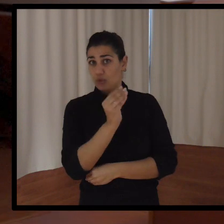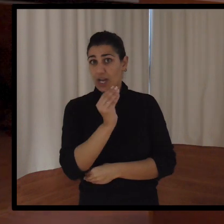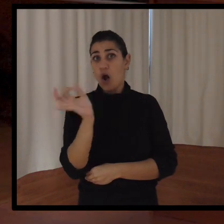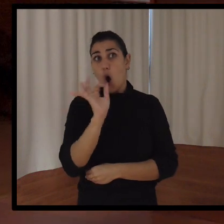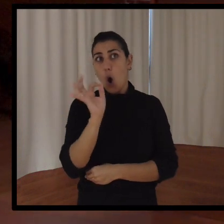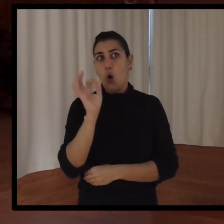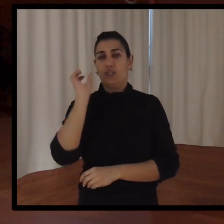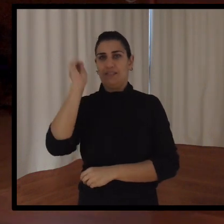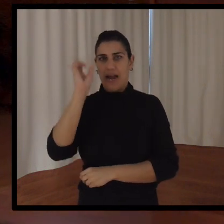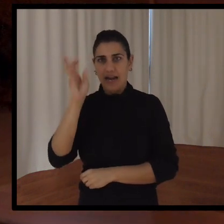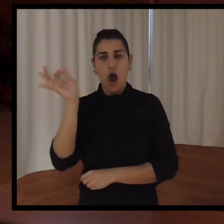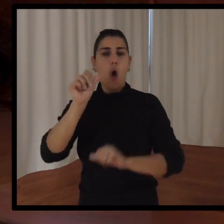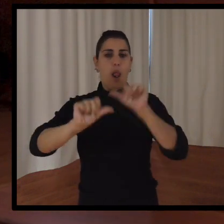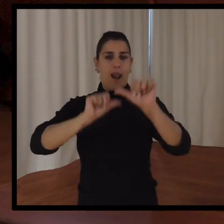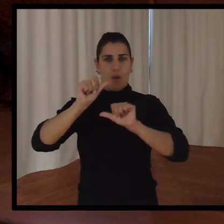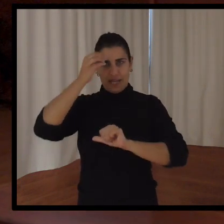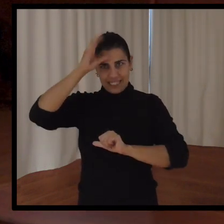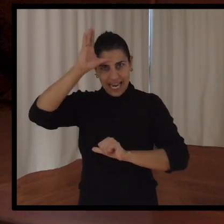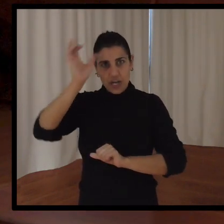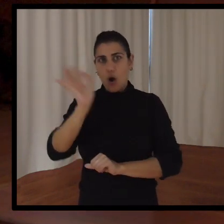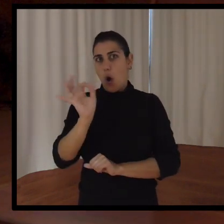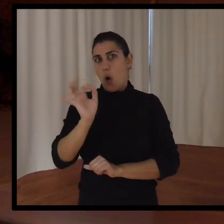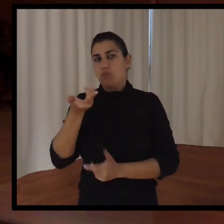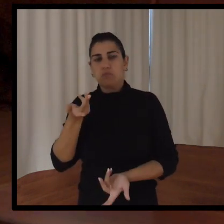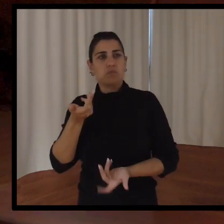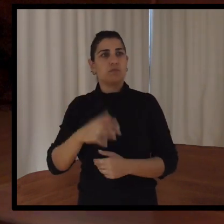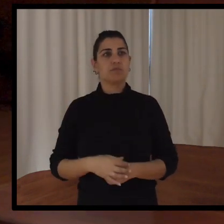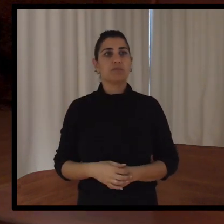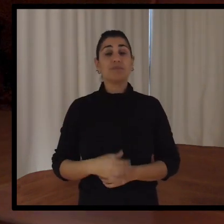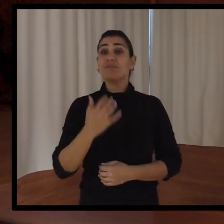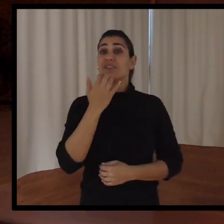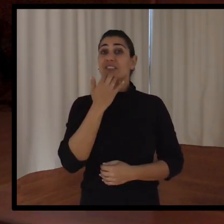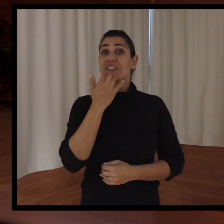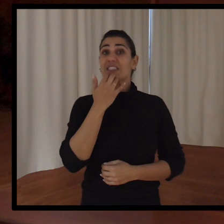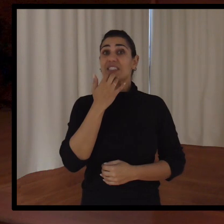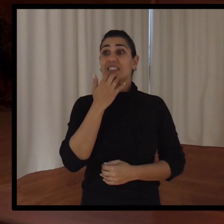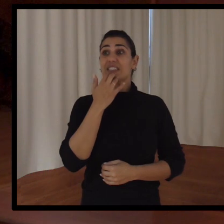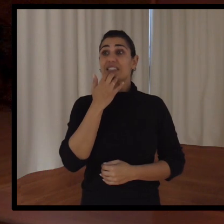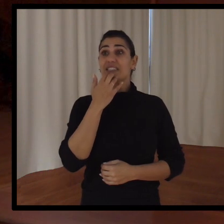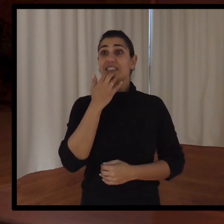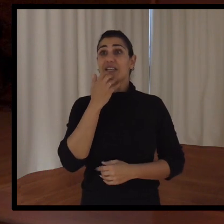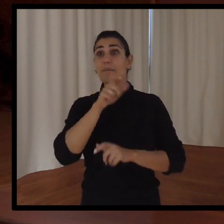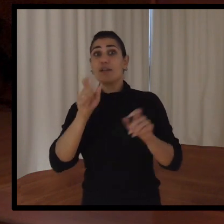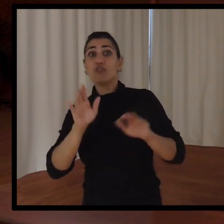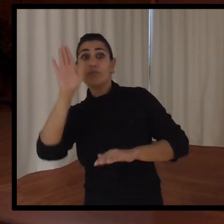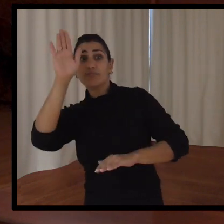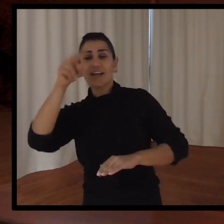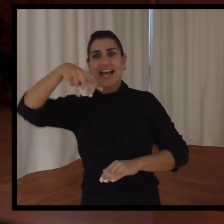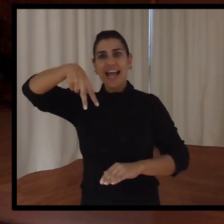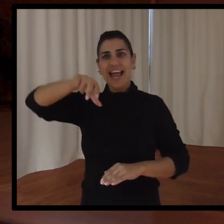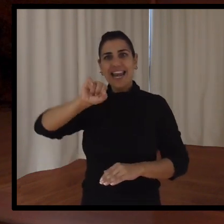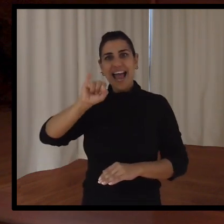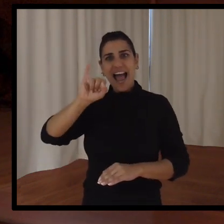sobre la presentación, sobre la Liga Genuine, su experiencia. Si le pueden pasar el micrófono, por favor. A